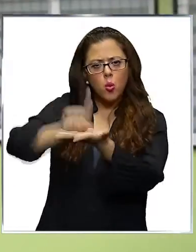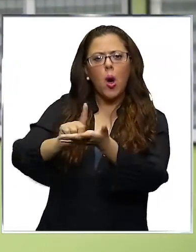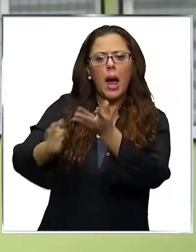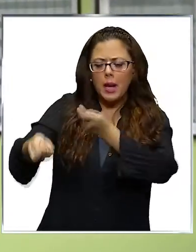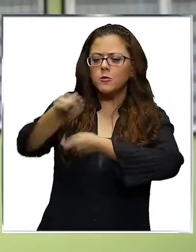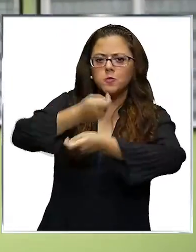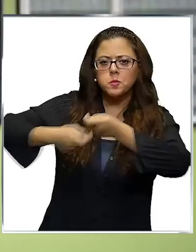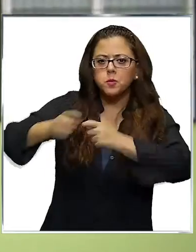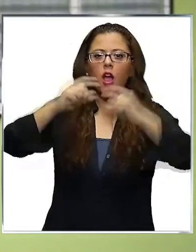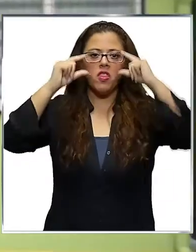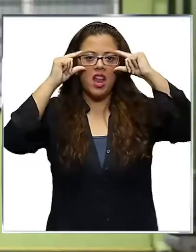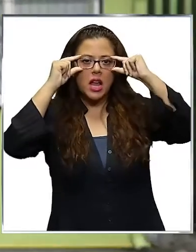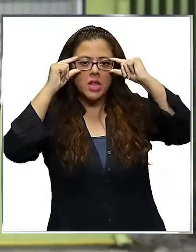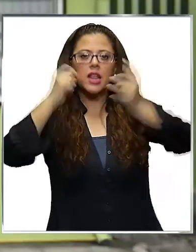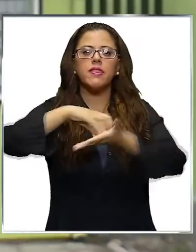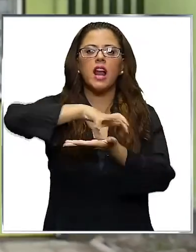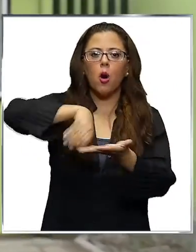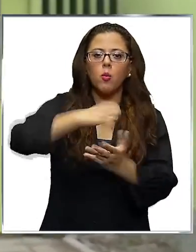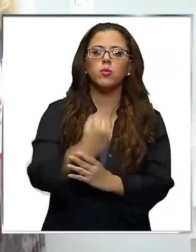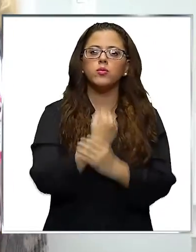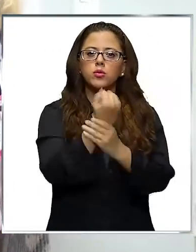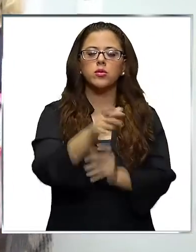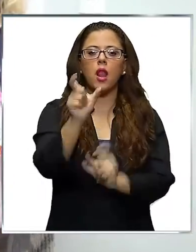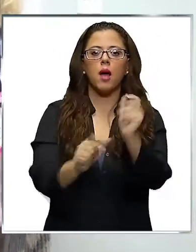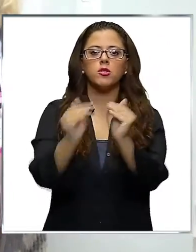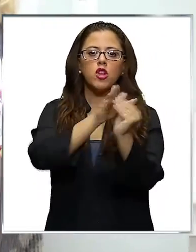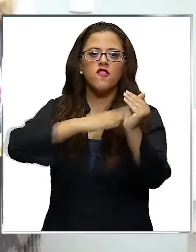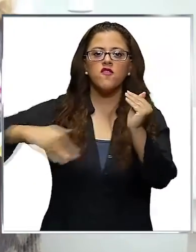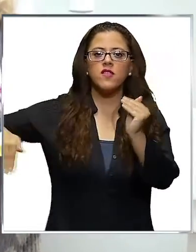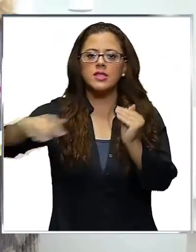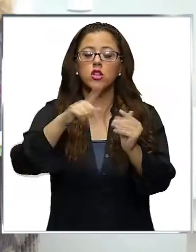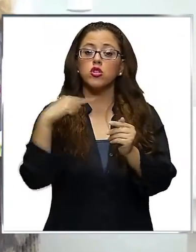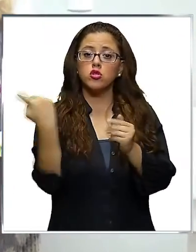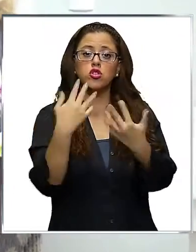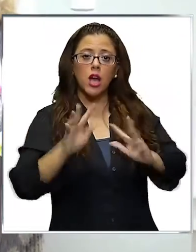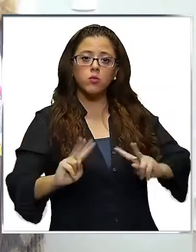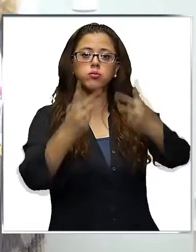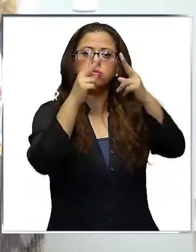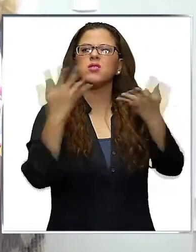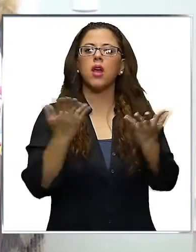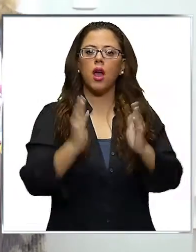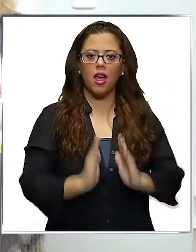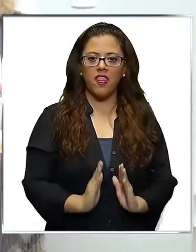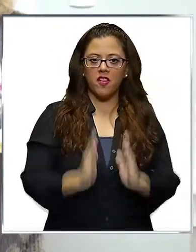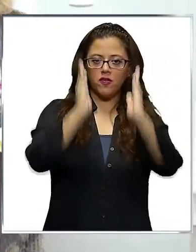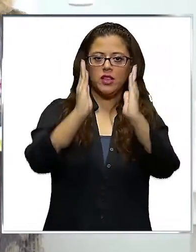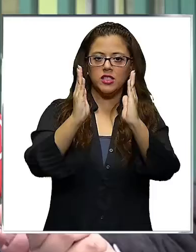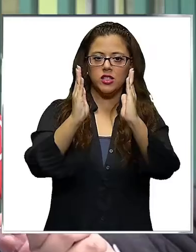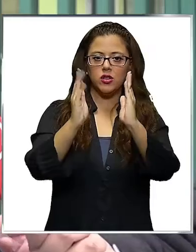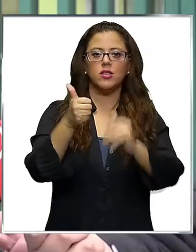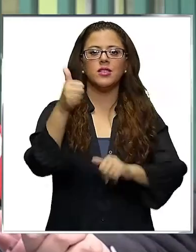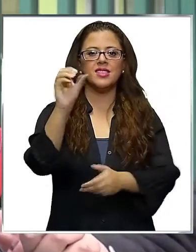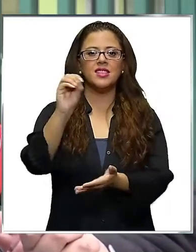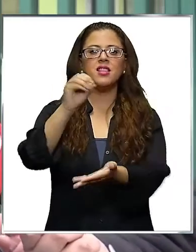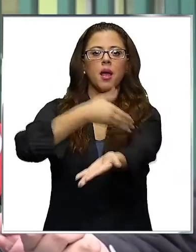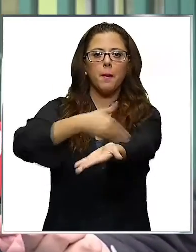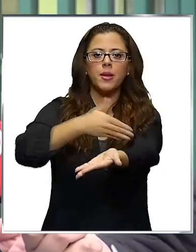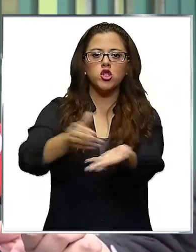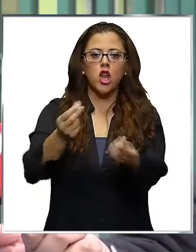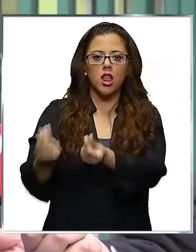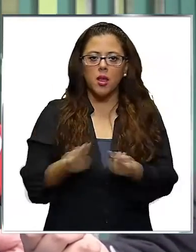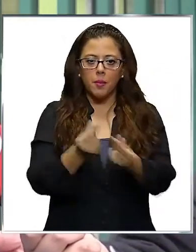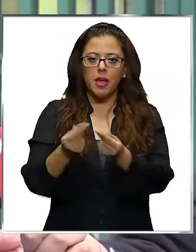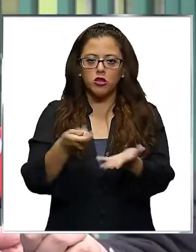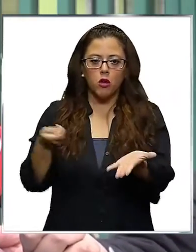una óptica comunal que colabore finalmente con nuestros vecinos. Nosotros ya construimos lo que es el edificio, 60 millones